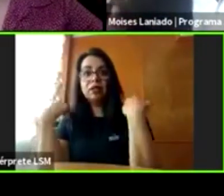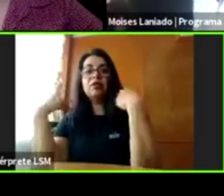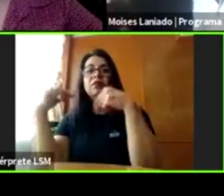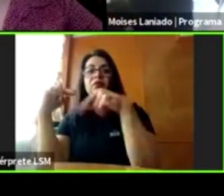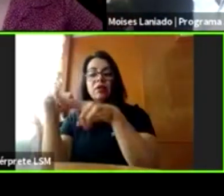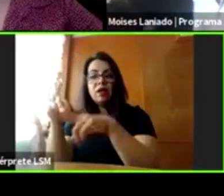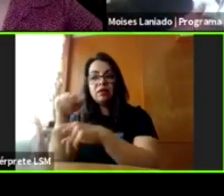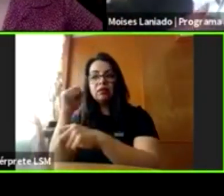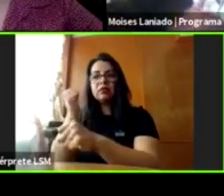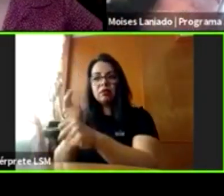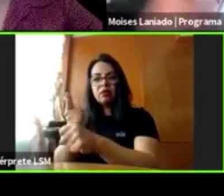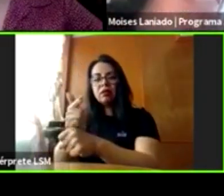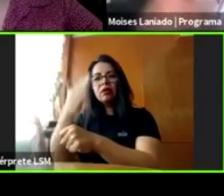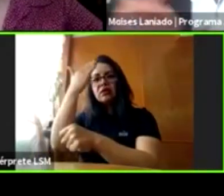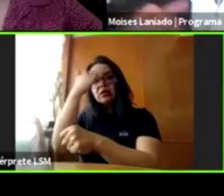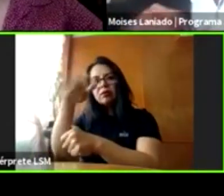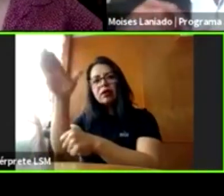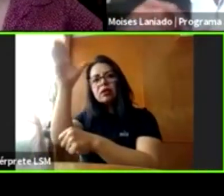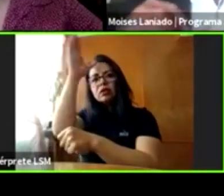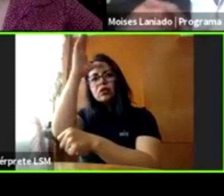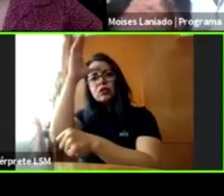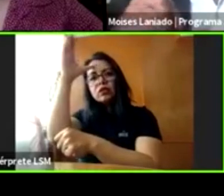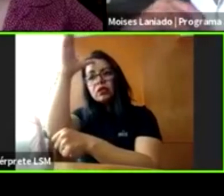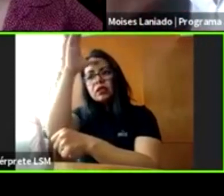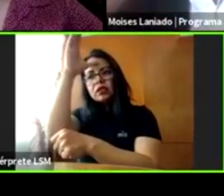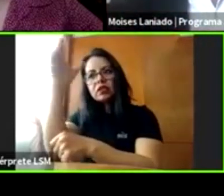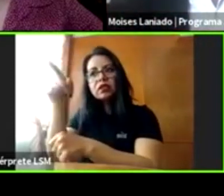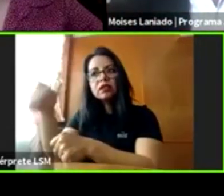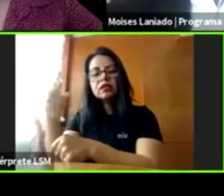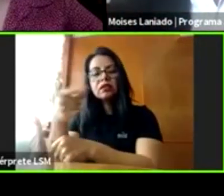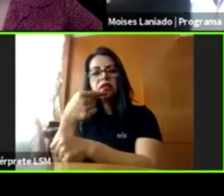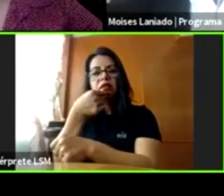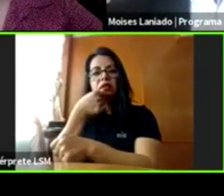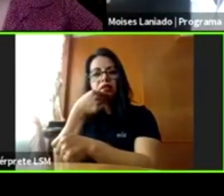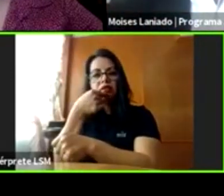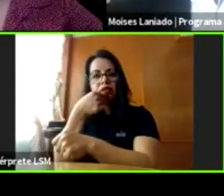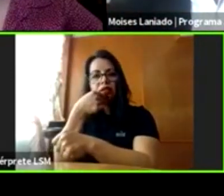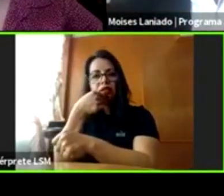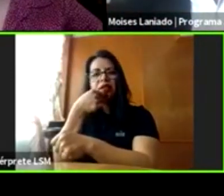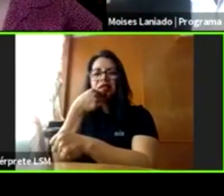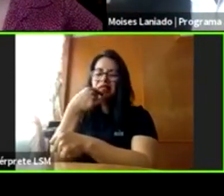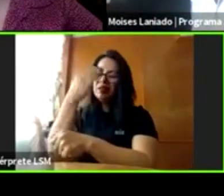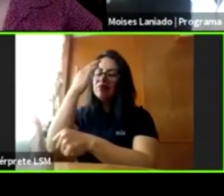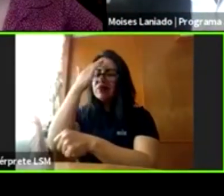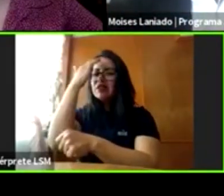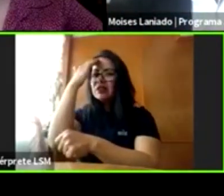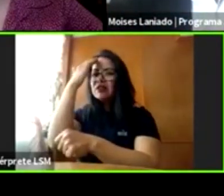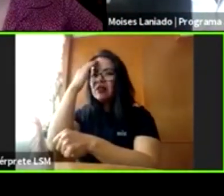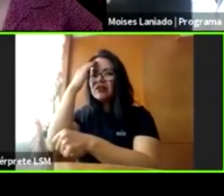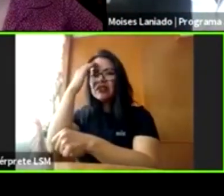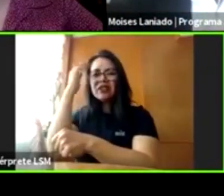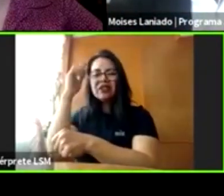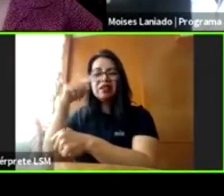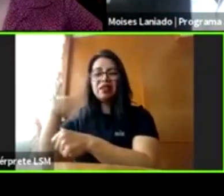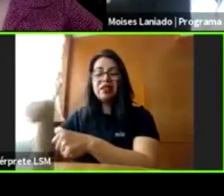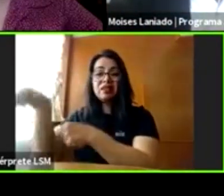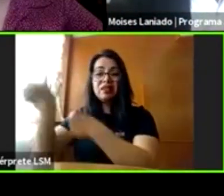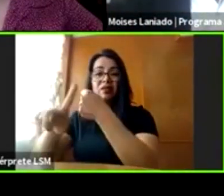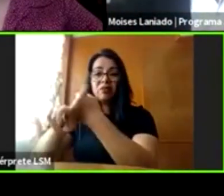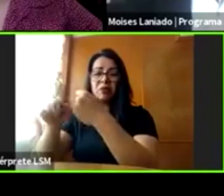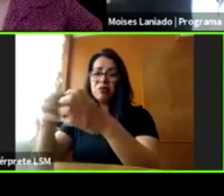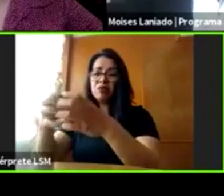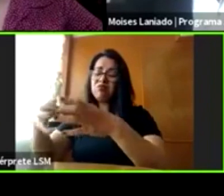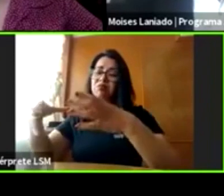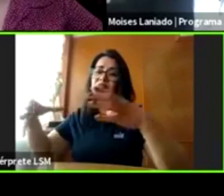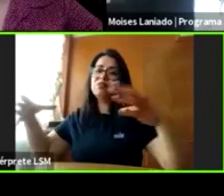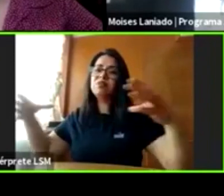pensamos que va a haber una explosión de casos por esto del confinamiento. Es